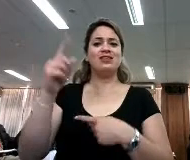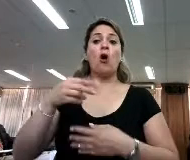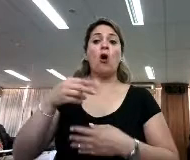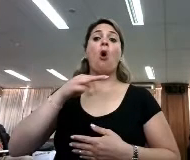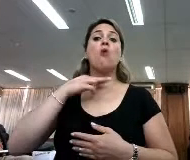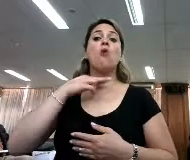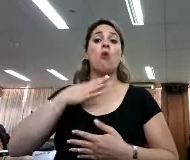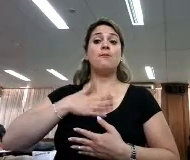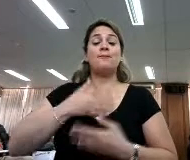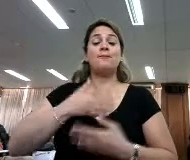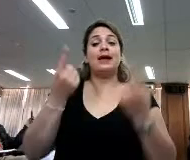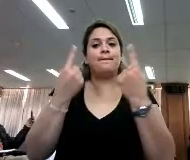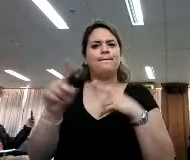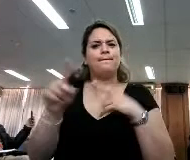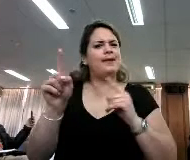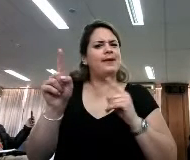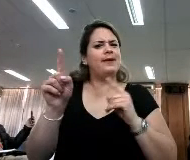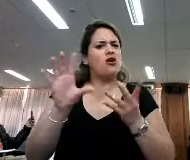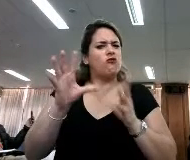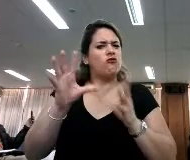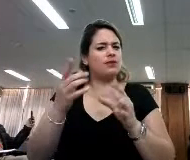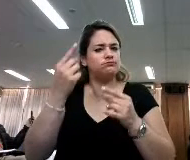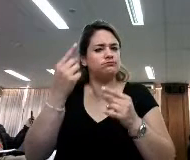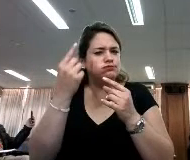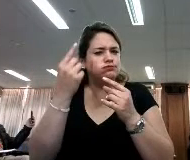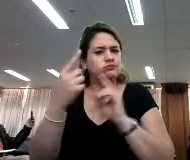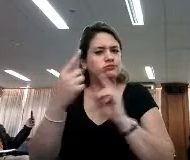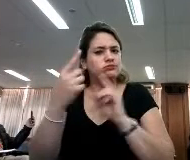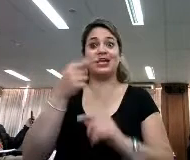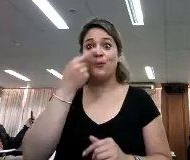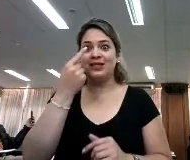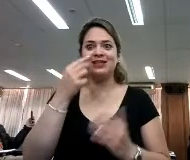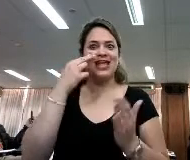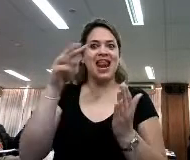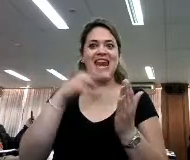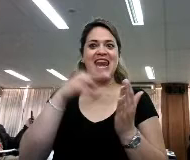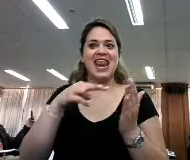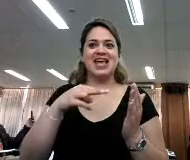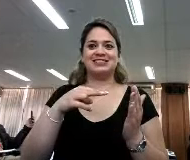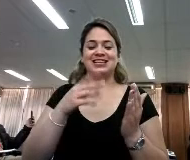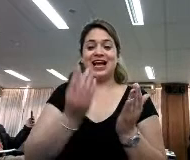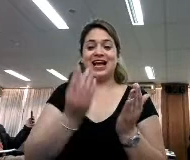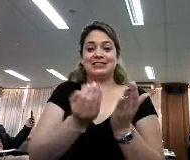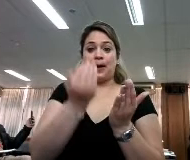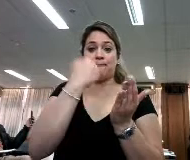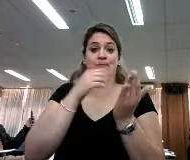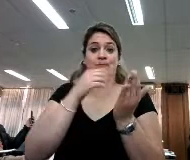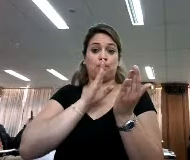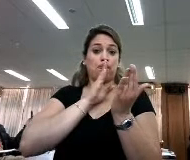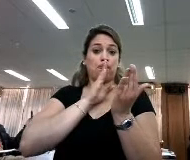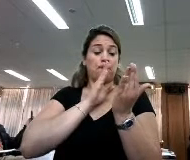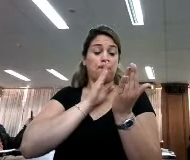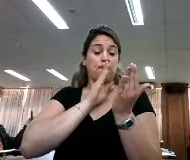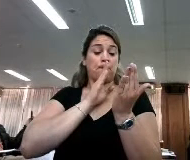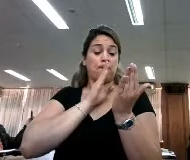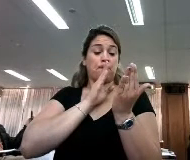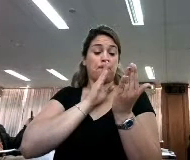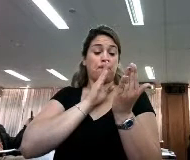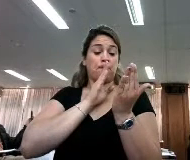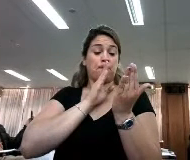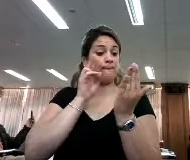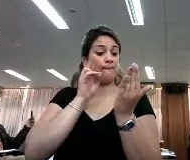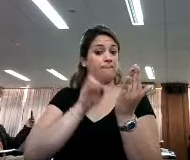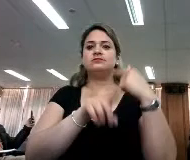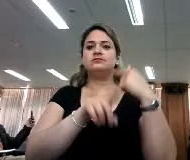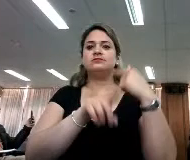una inflexión distinta, o sea, esto es súper interesante leer hacia nosotros, hacia adentro. Y después de todo este recorrido